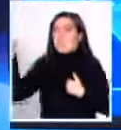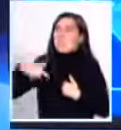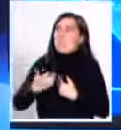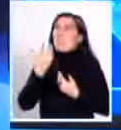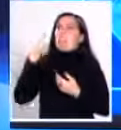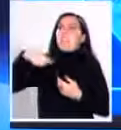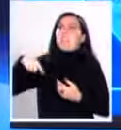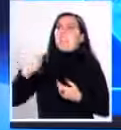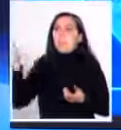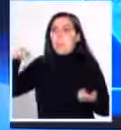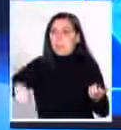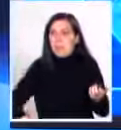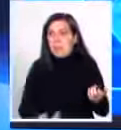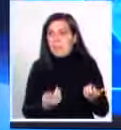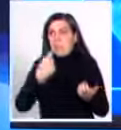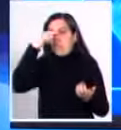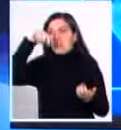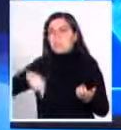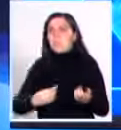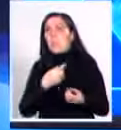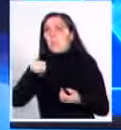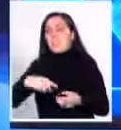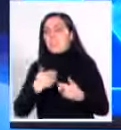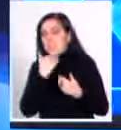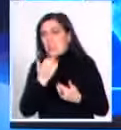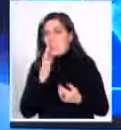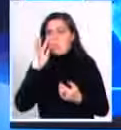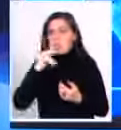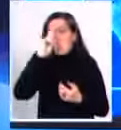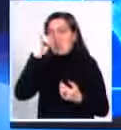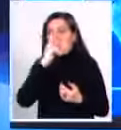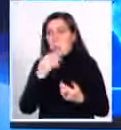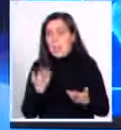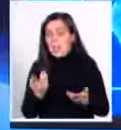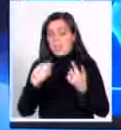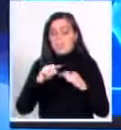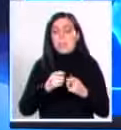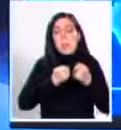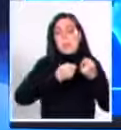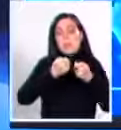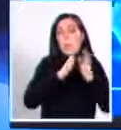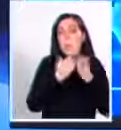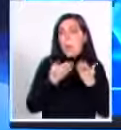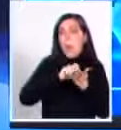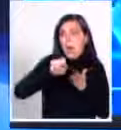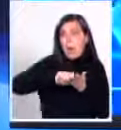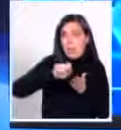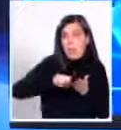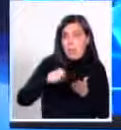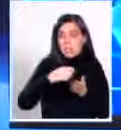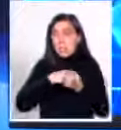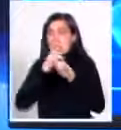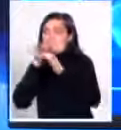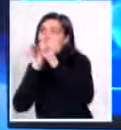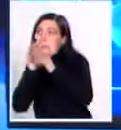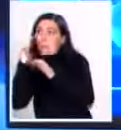por acá abajo, de las pampas chatas. Entonces, los compañeros me prestaban sus notas. Yo les explicaba a